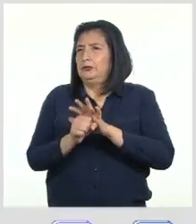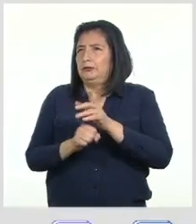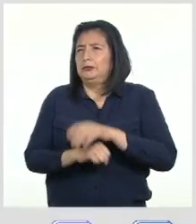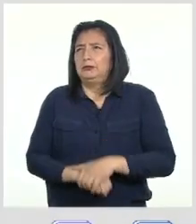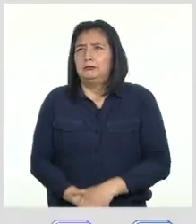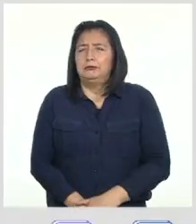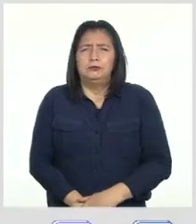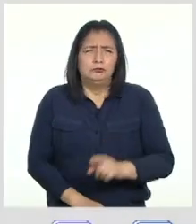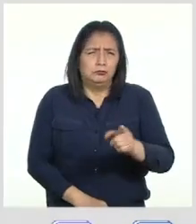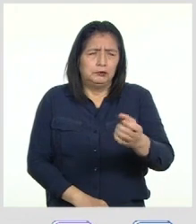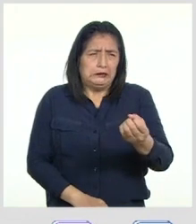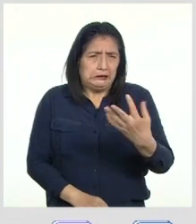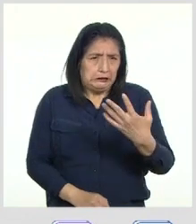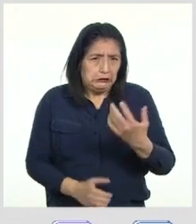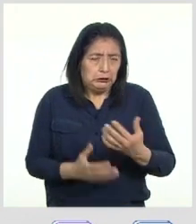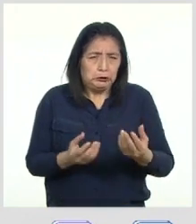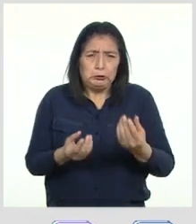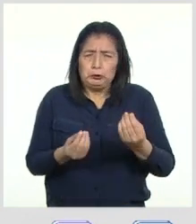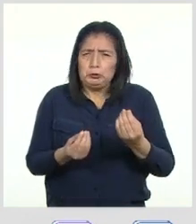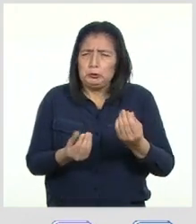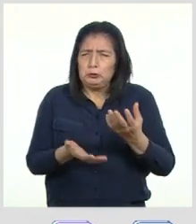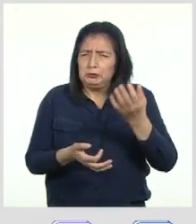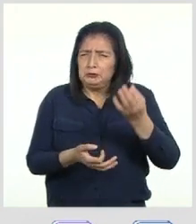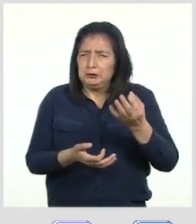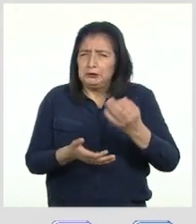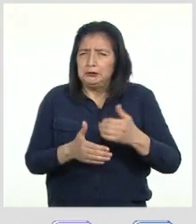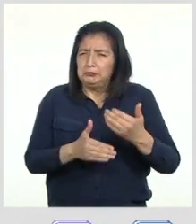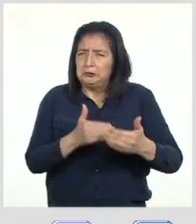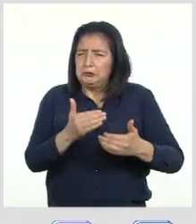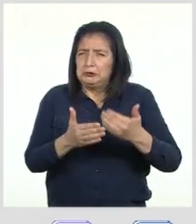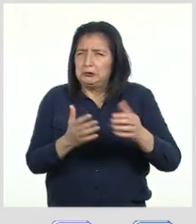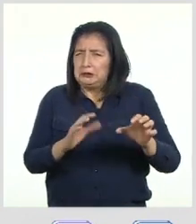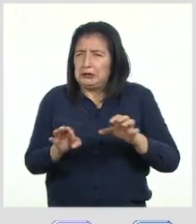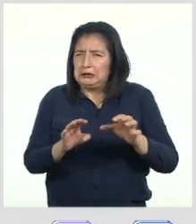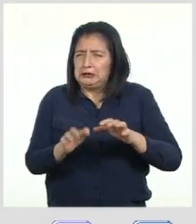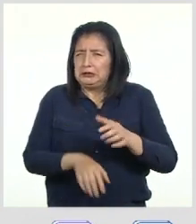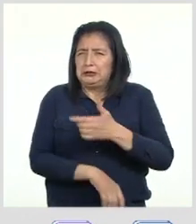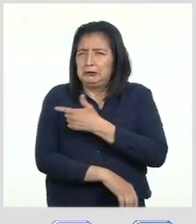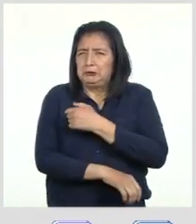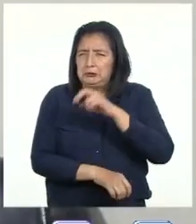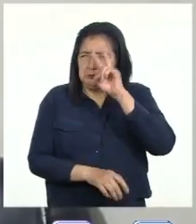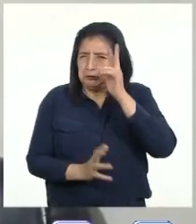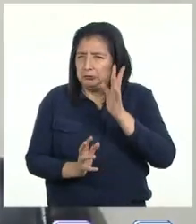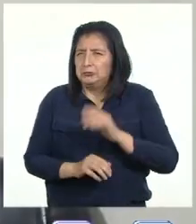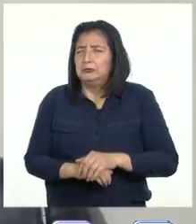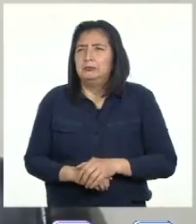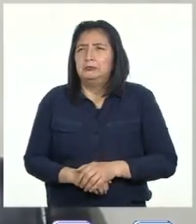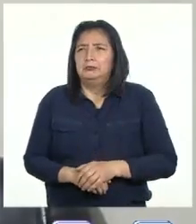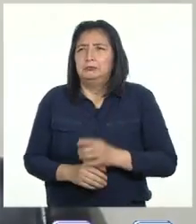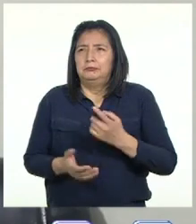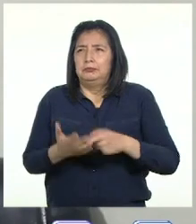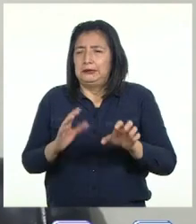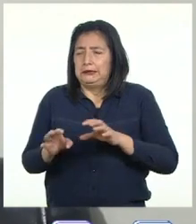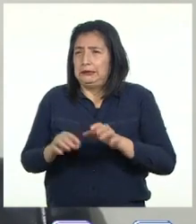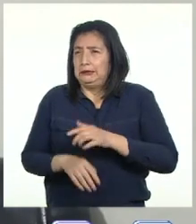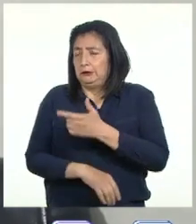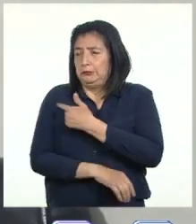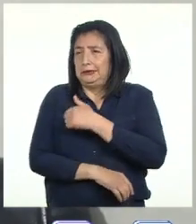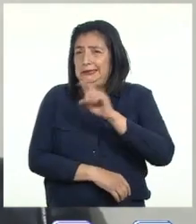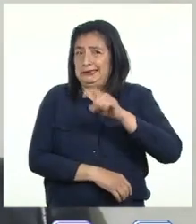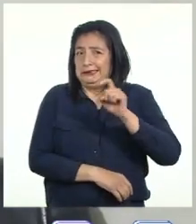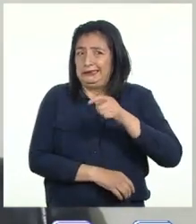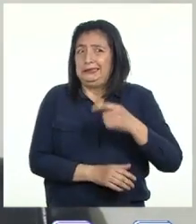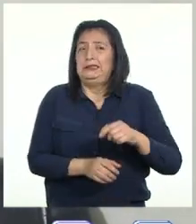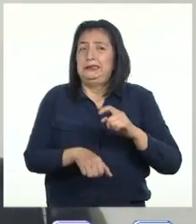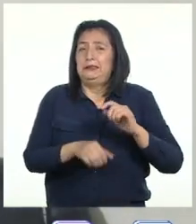¿Puede contarnos cómo va realmente el proceso de generación de la vacuna en el Perú? Para la realización de una vacuna se requieren